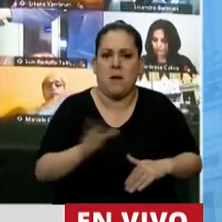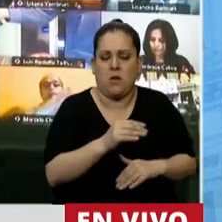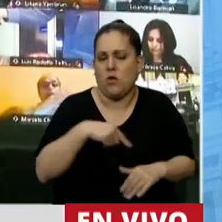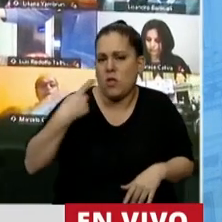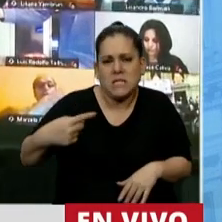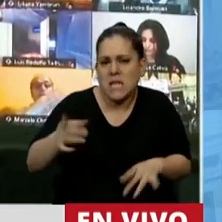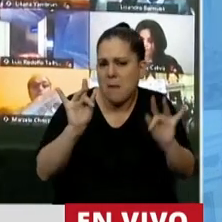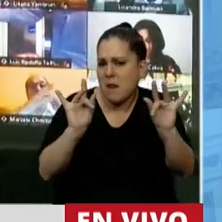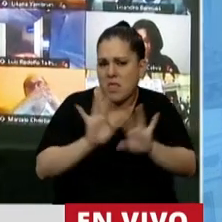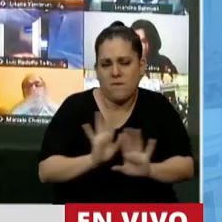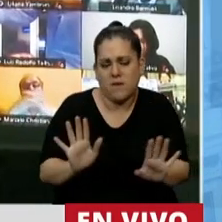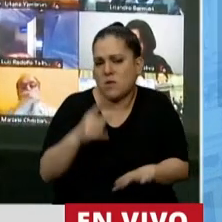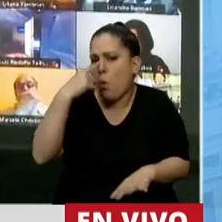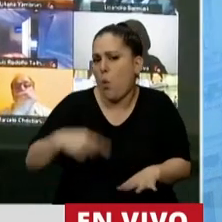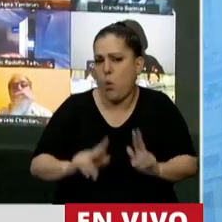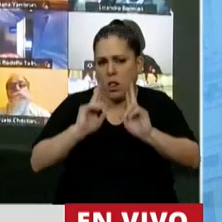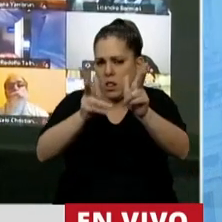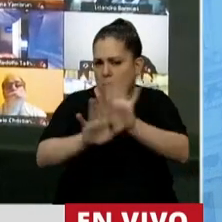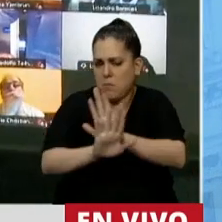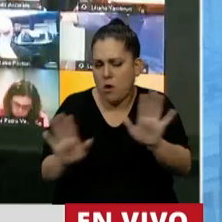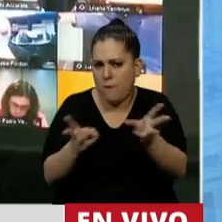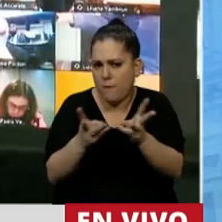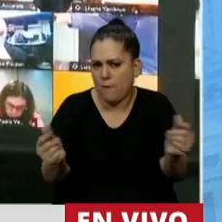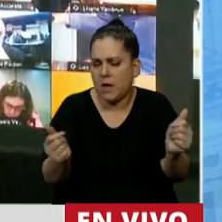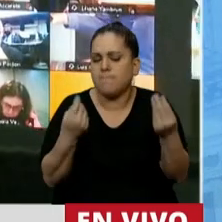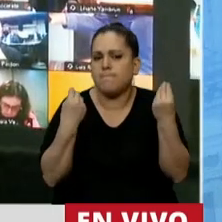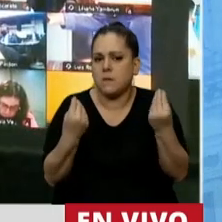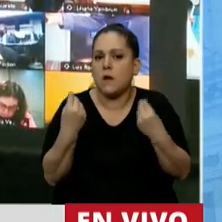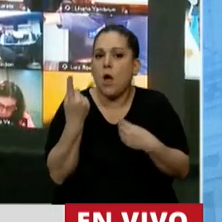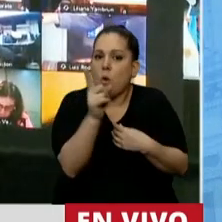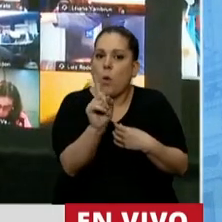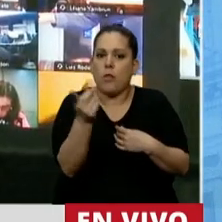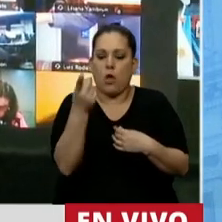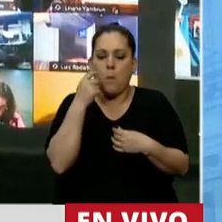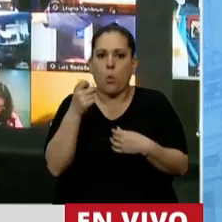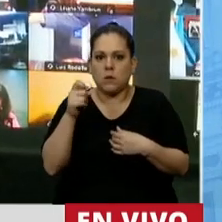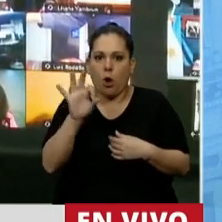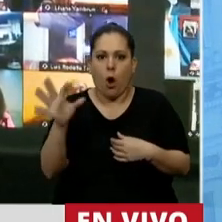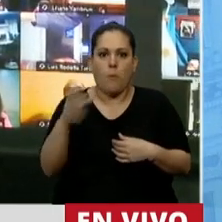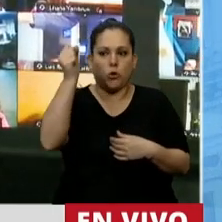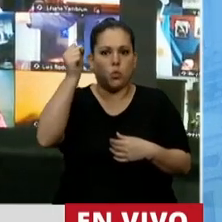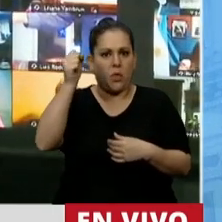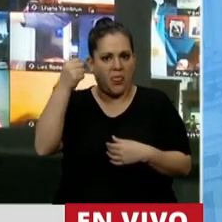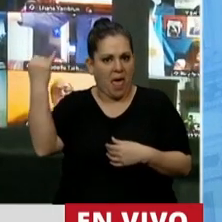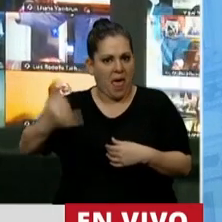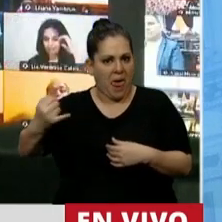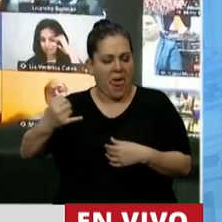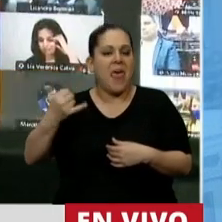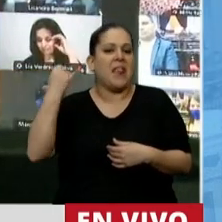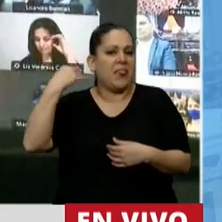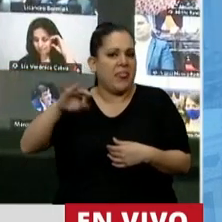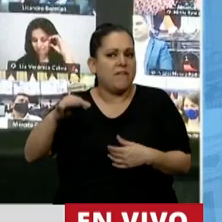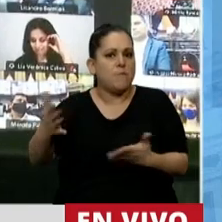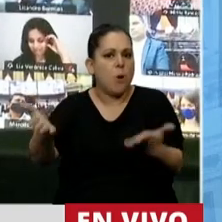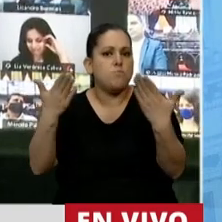Siempre es difícil, y termino. Pero cuando encontramos una oportunidad, y hoy una de ellas, tenemos que cristalizar esa